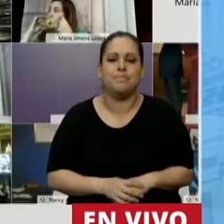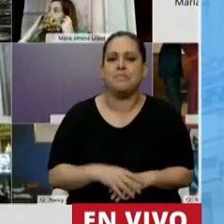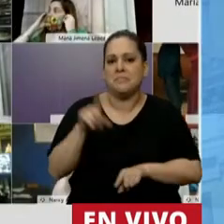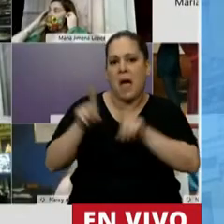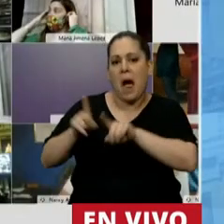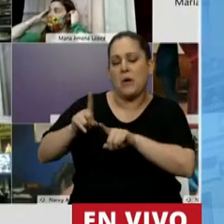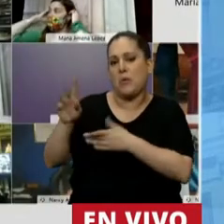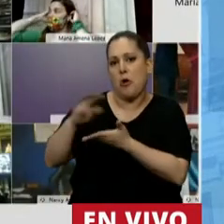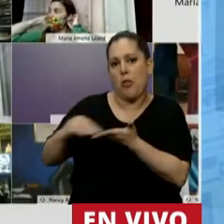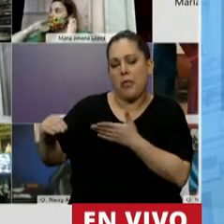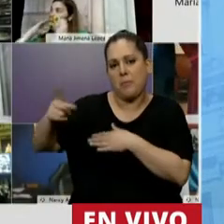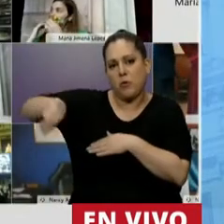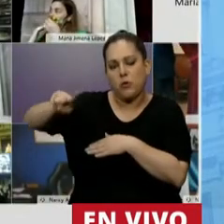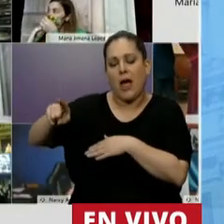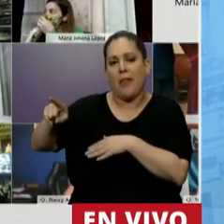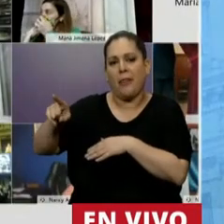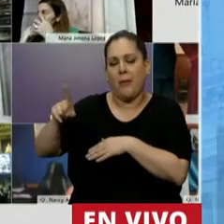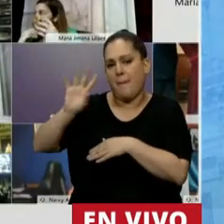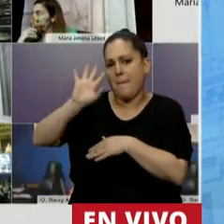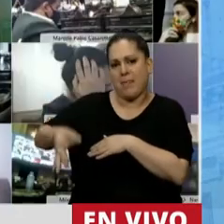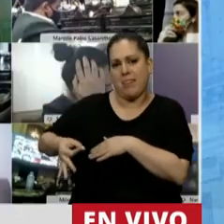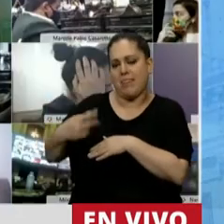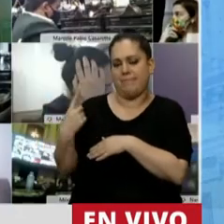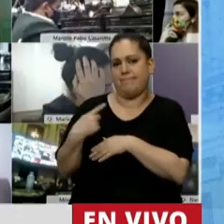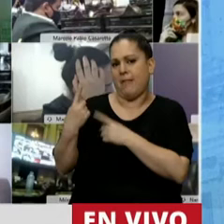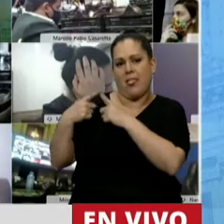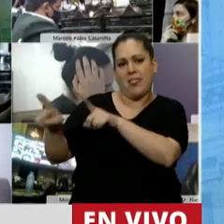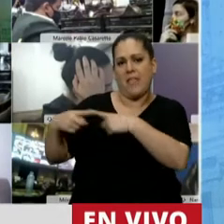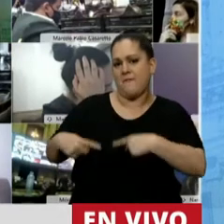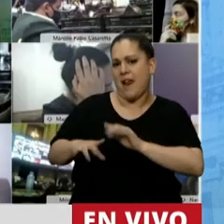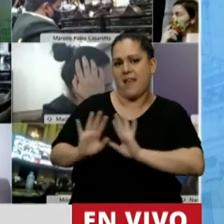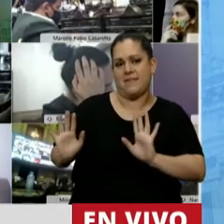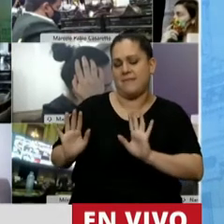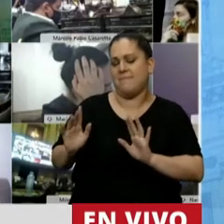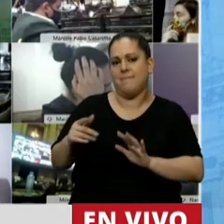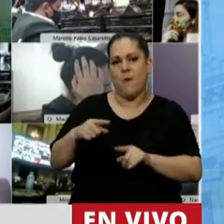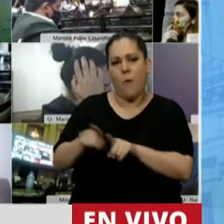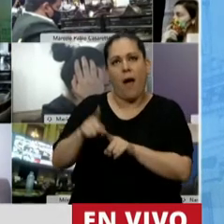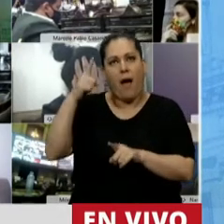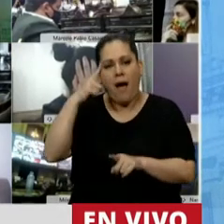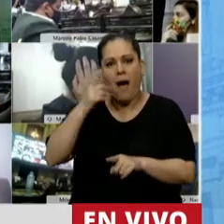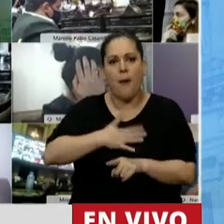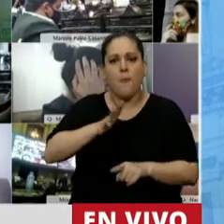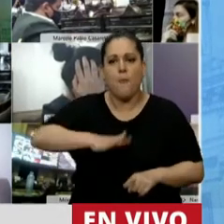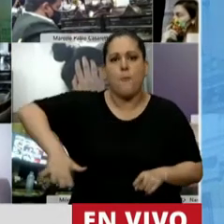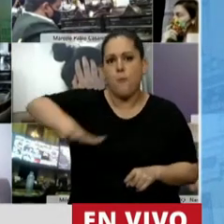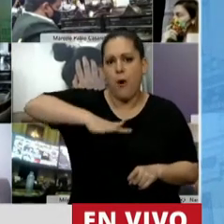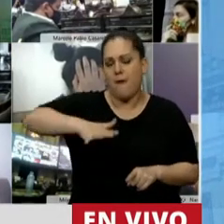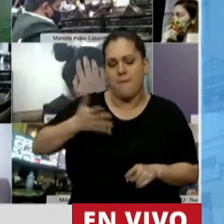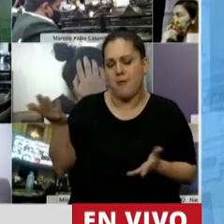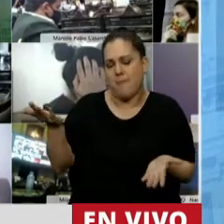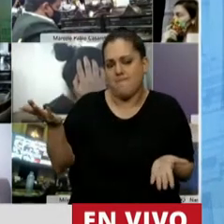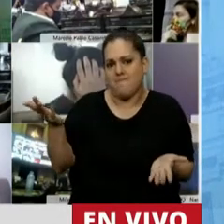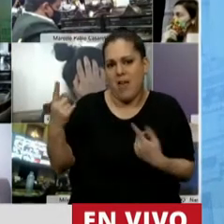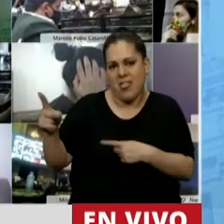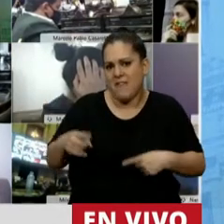diputados y diputadas que han dejado muy clara la distancia que tienen con nuestro pueblo, para que puedan graficarse lo que voy a diciendo y